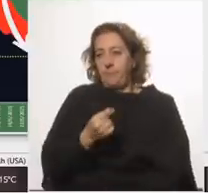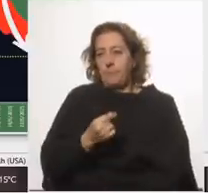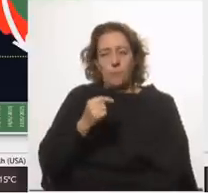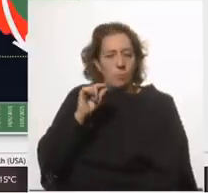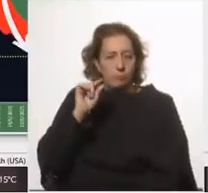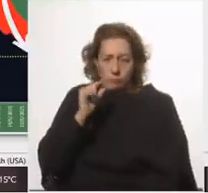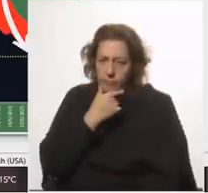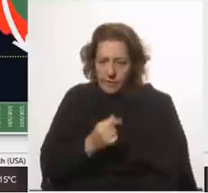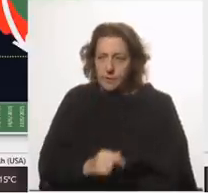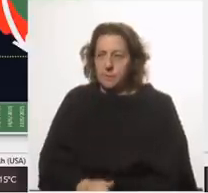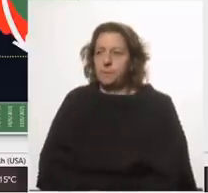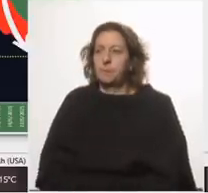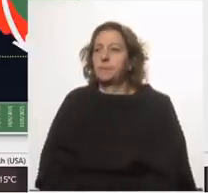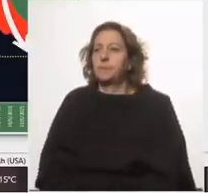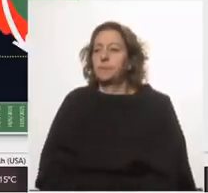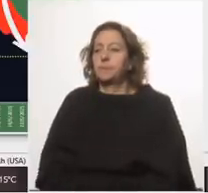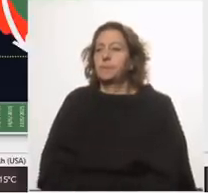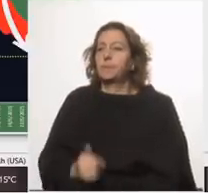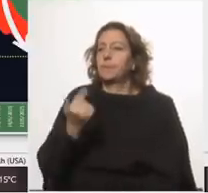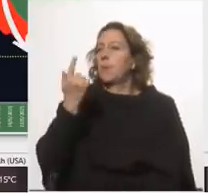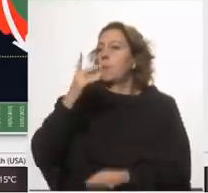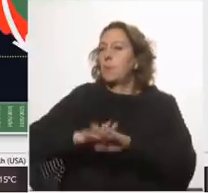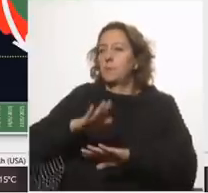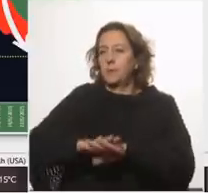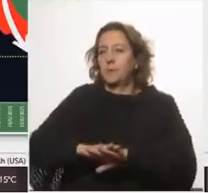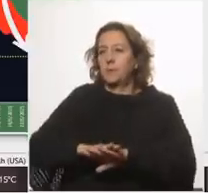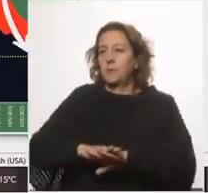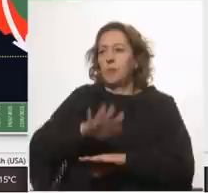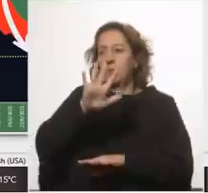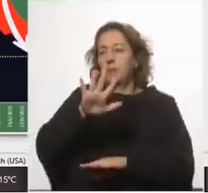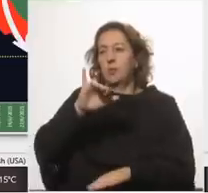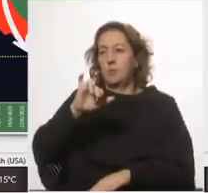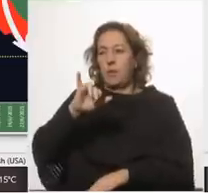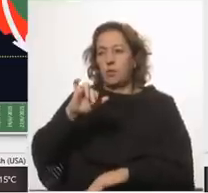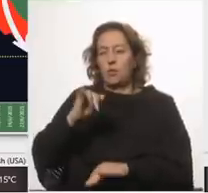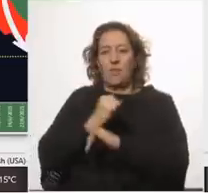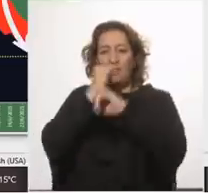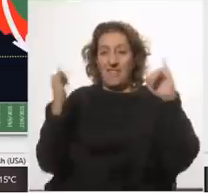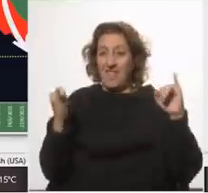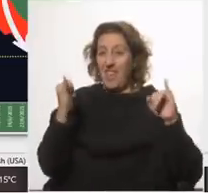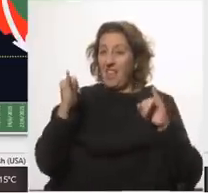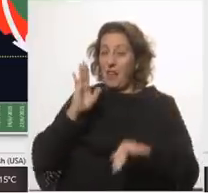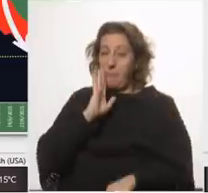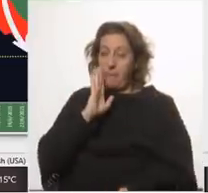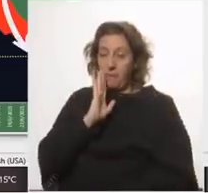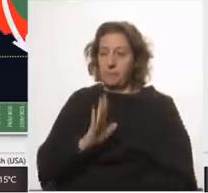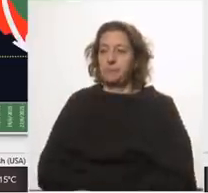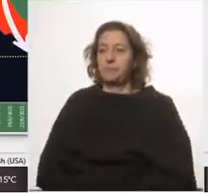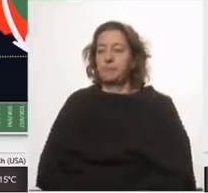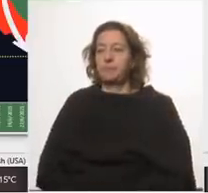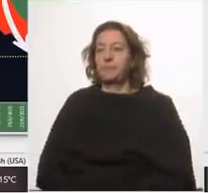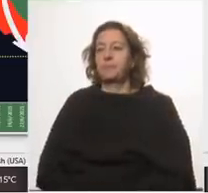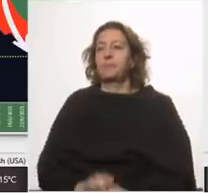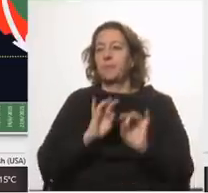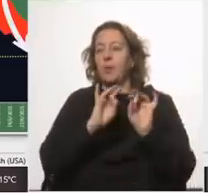muy sencillito que hace efecto de un momento que es el 5 de mayo el día de la madre esto es